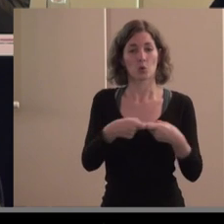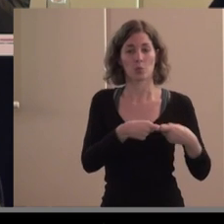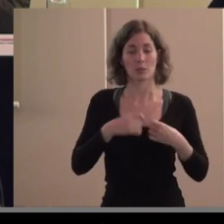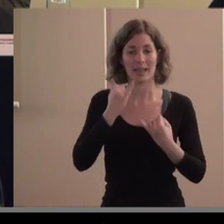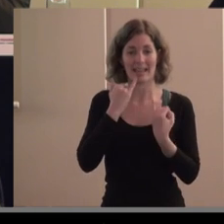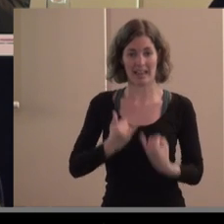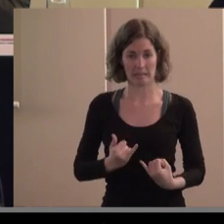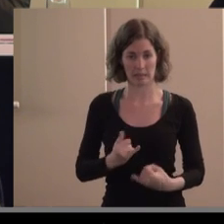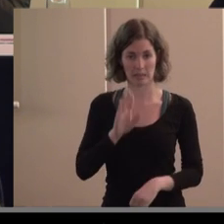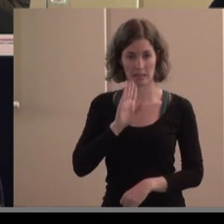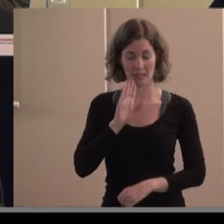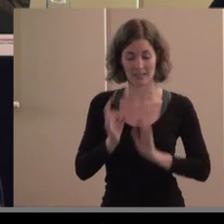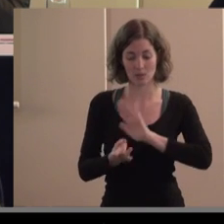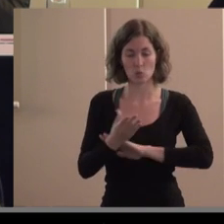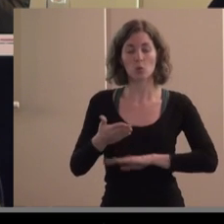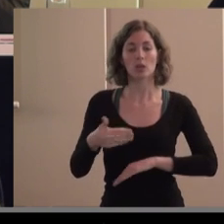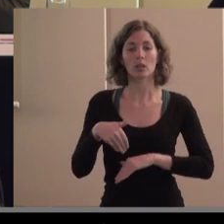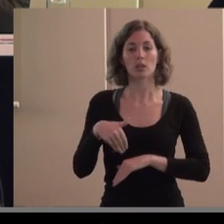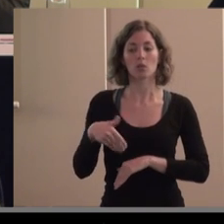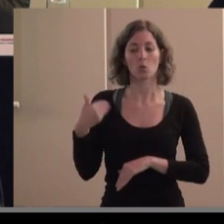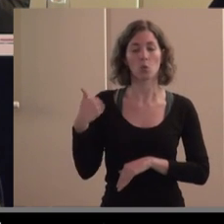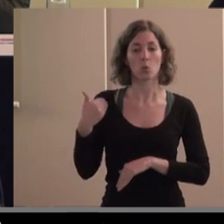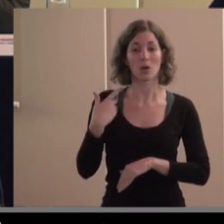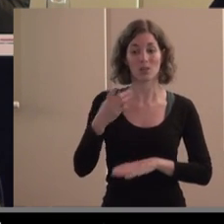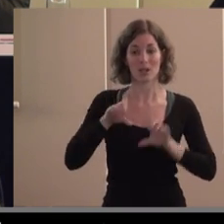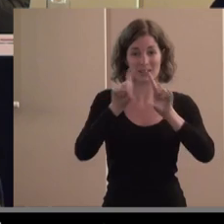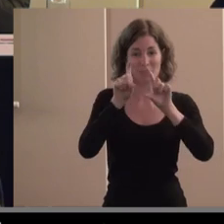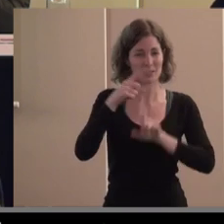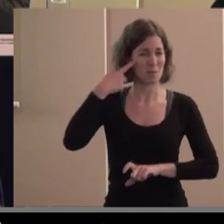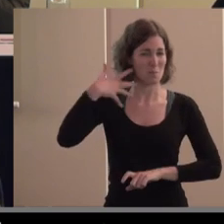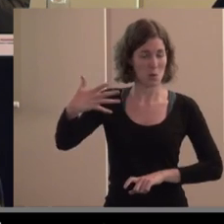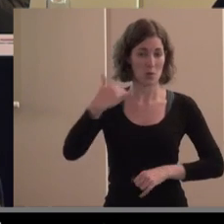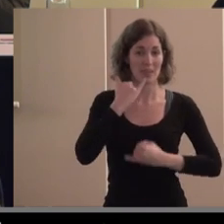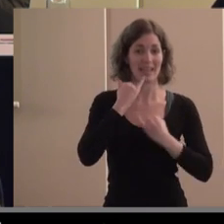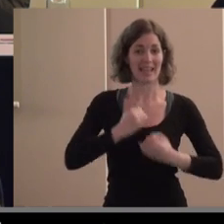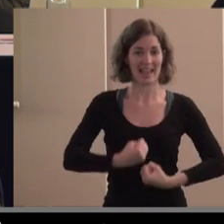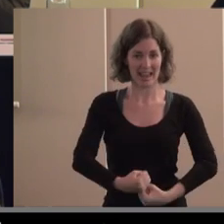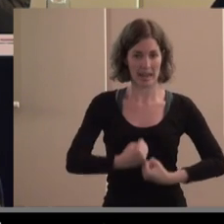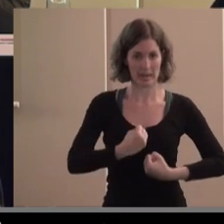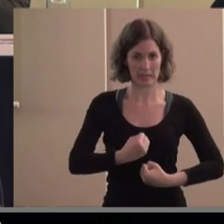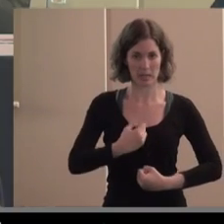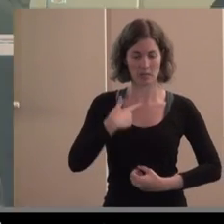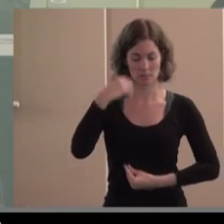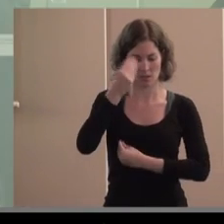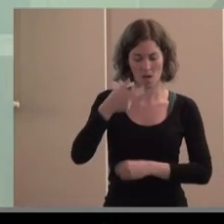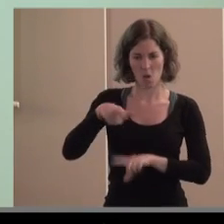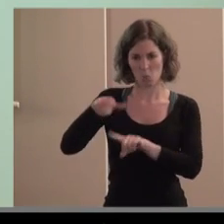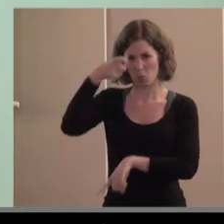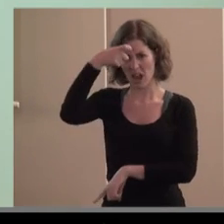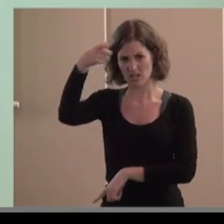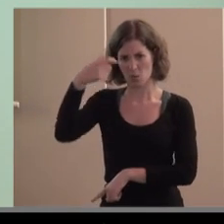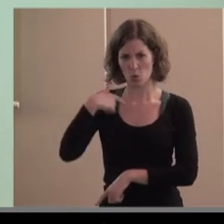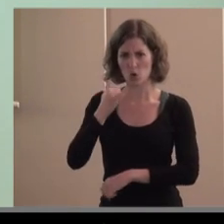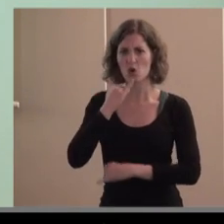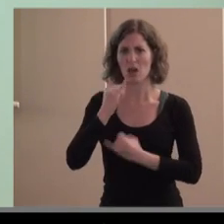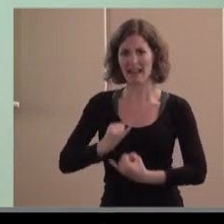eléctricas cuando las grandes compañías de comercialización de energías no les es rentable llegar a un pueblo determinado y electrificarlo y